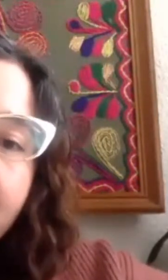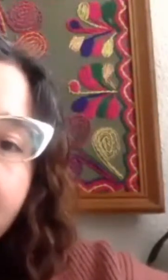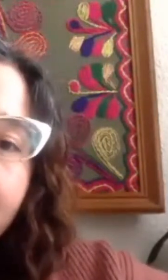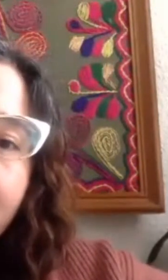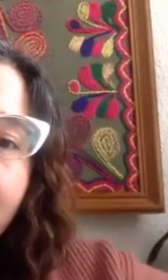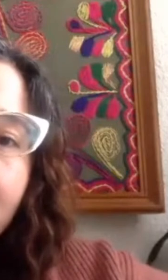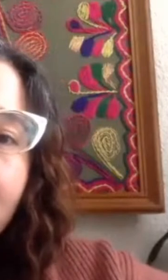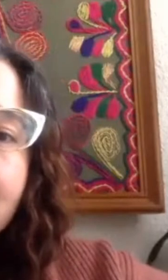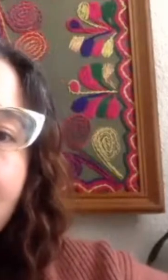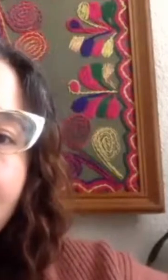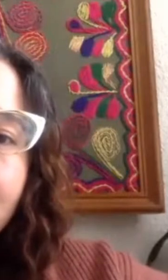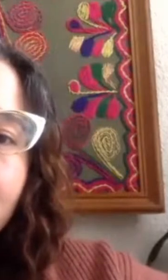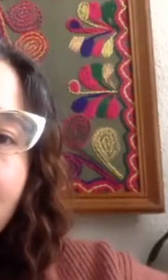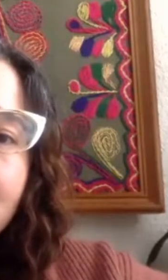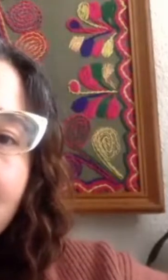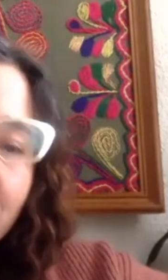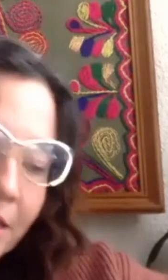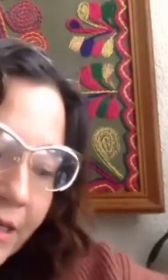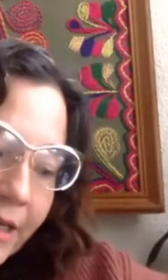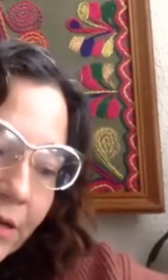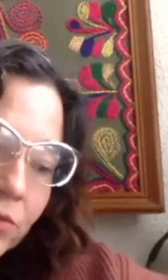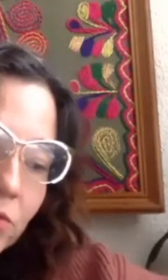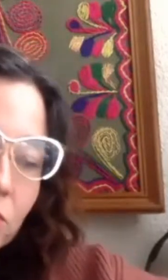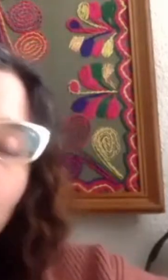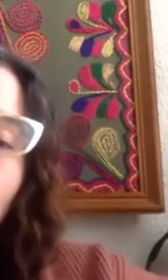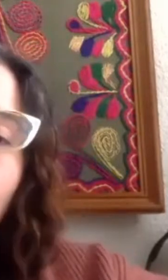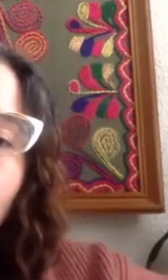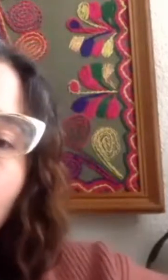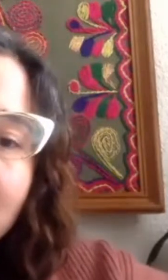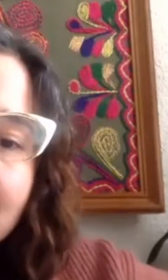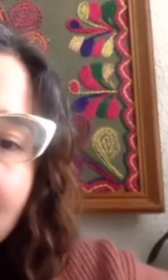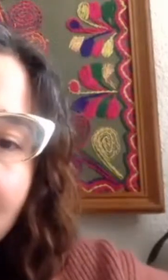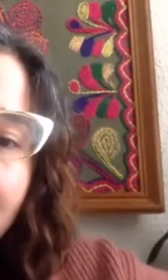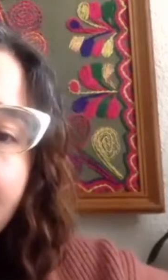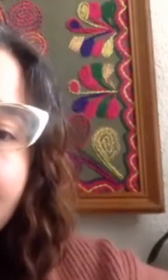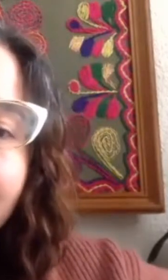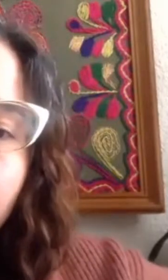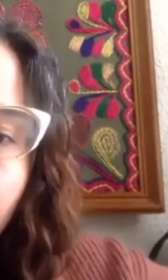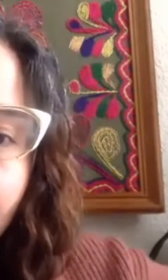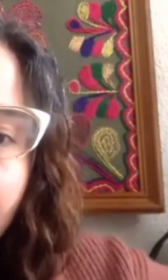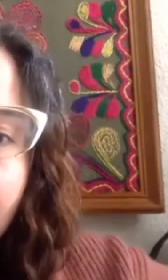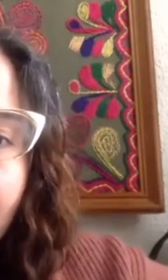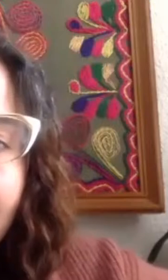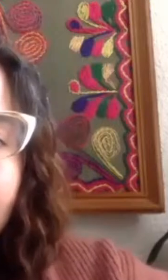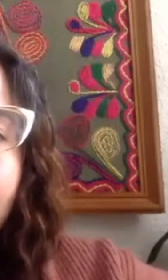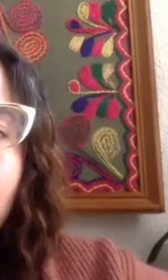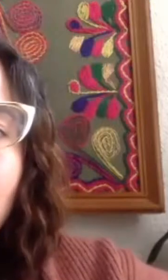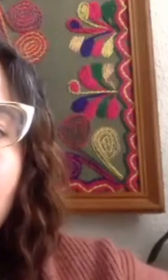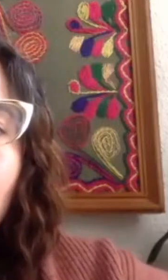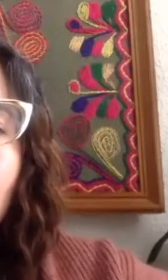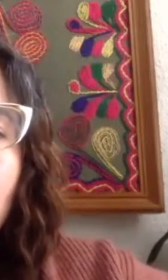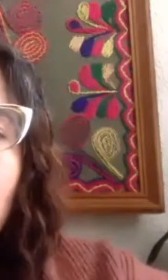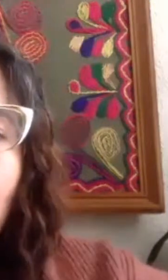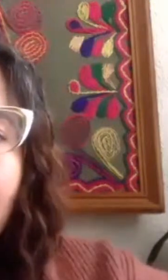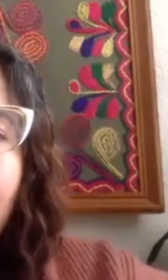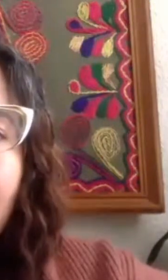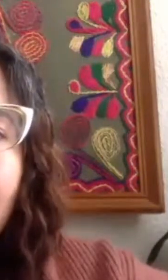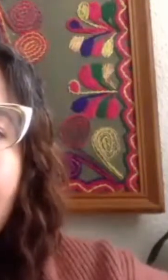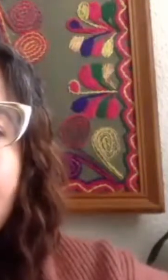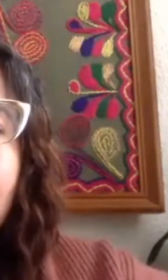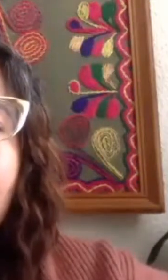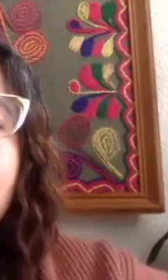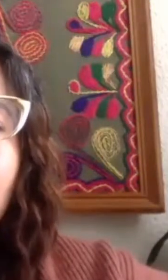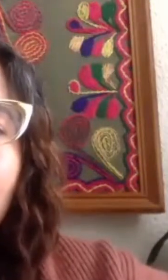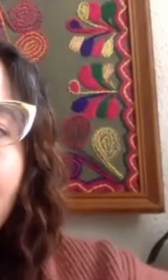posibilidad de las artes para incidir en la construcción de un mundo más equitativo. Y me da muchísimo gusto que